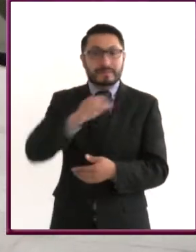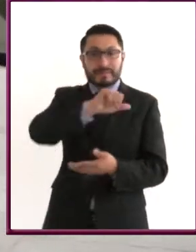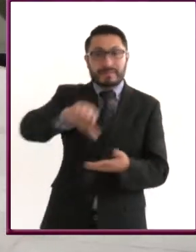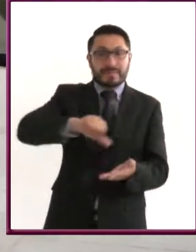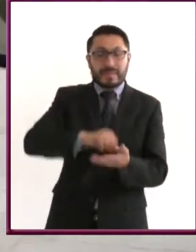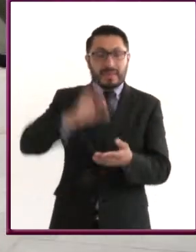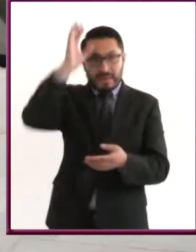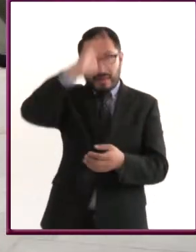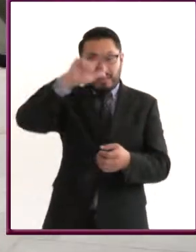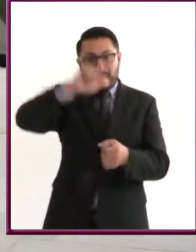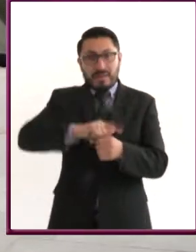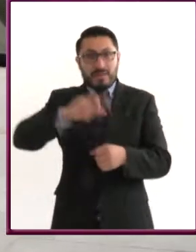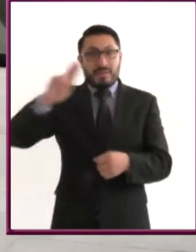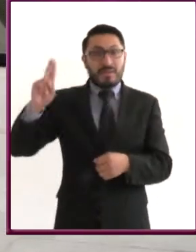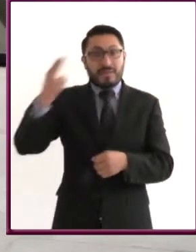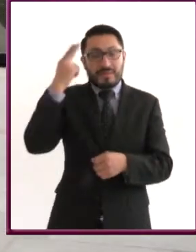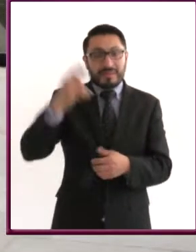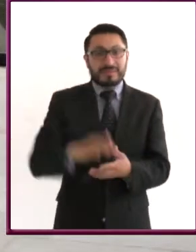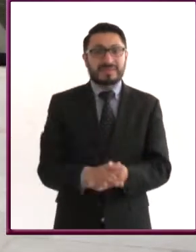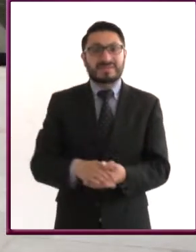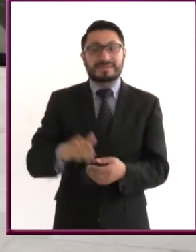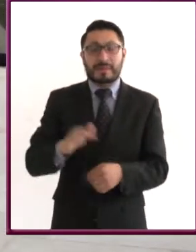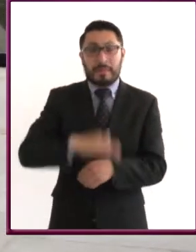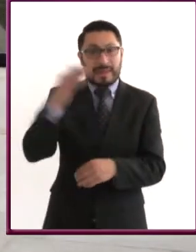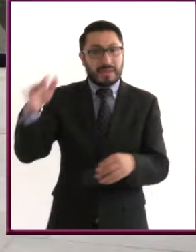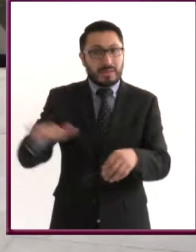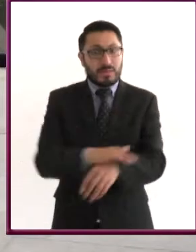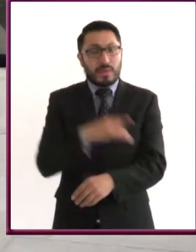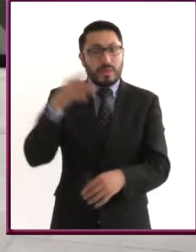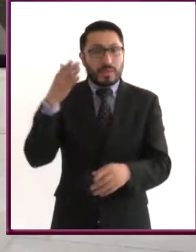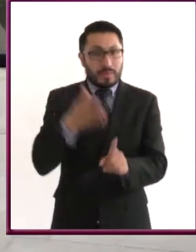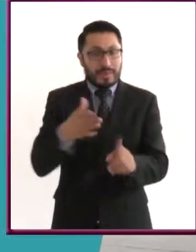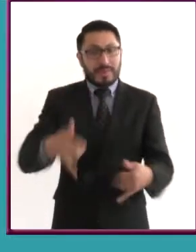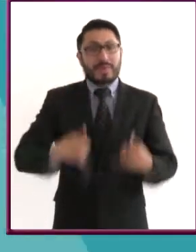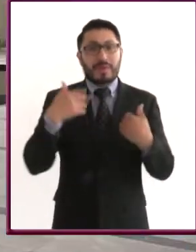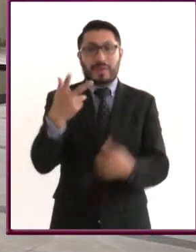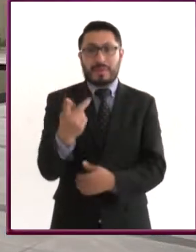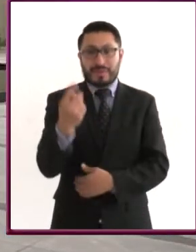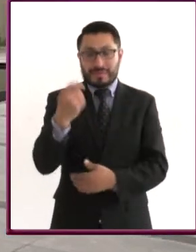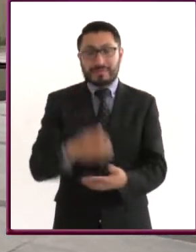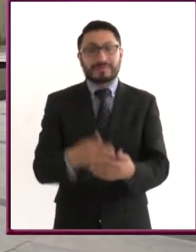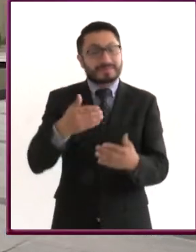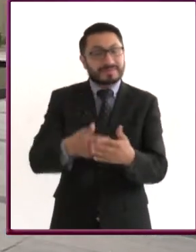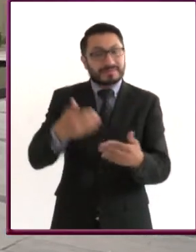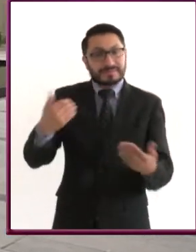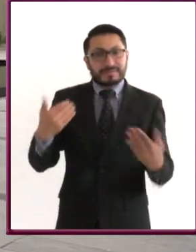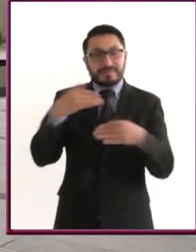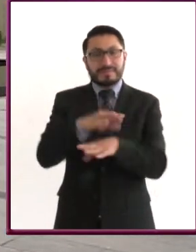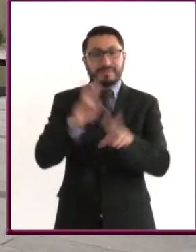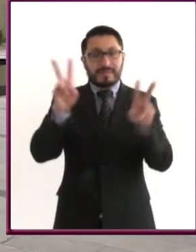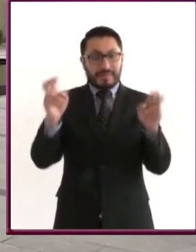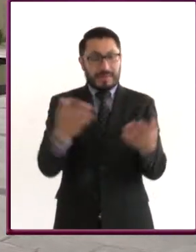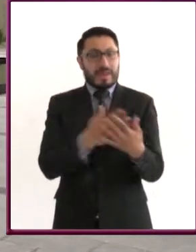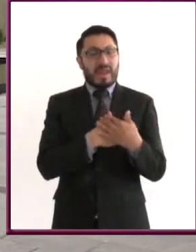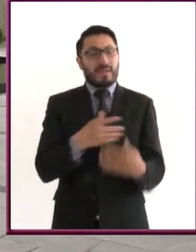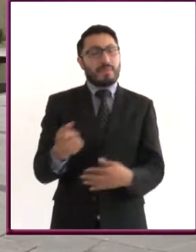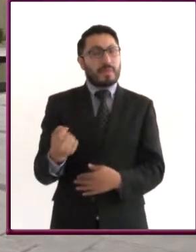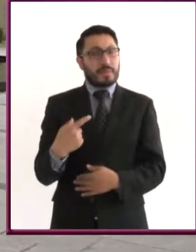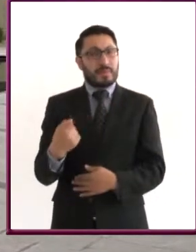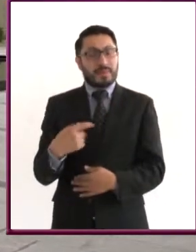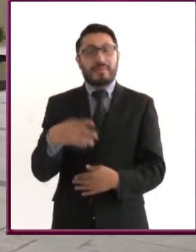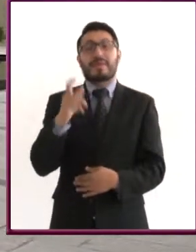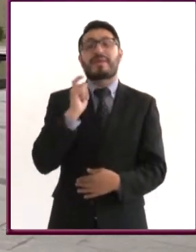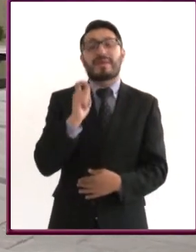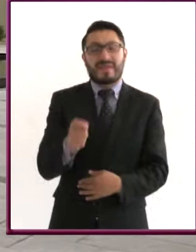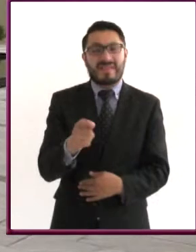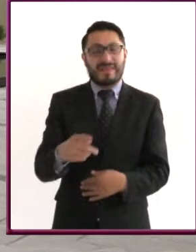Cultural Universitario de la UNAM, esto y más por Jóvenes en TV. Antes de hablar de amor propio, empecemos por